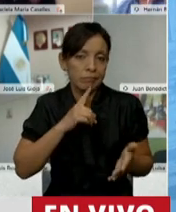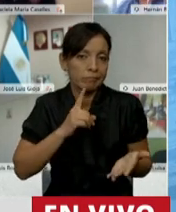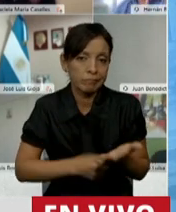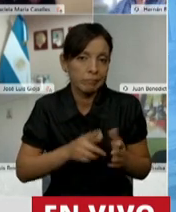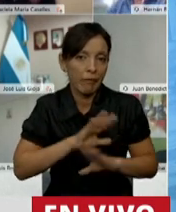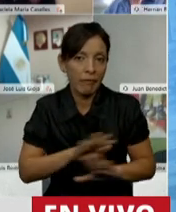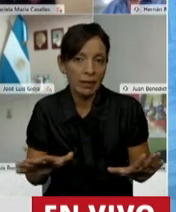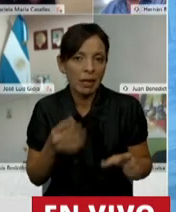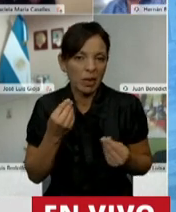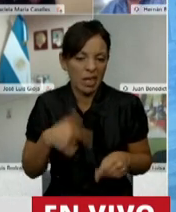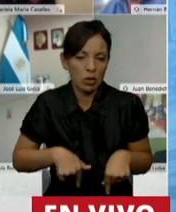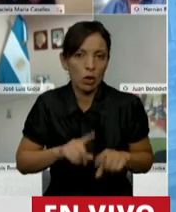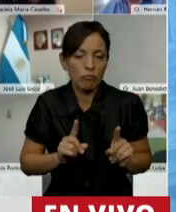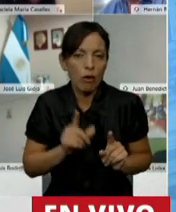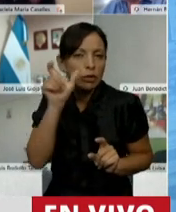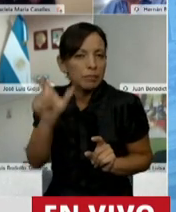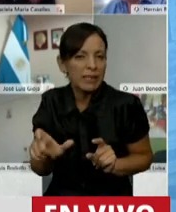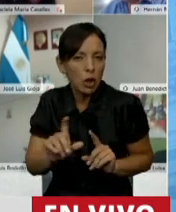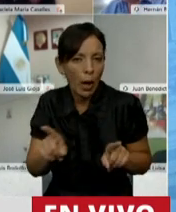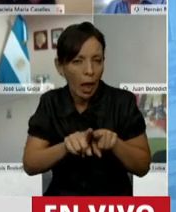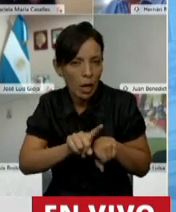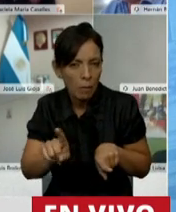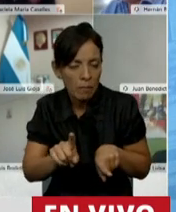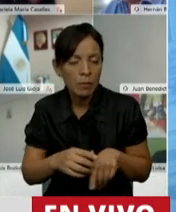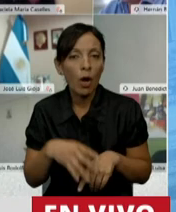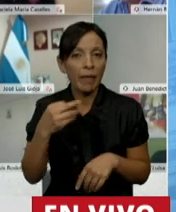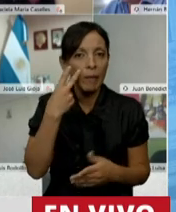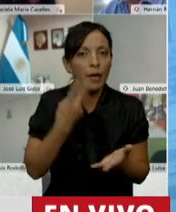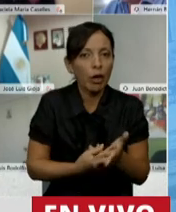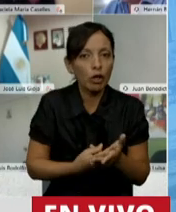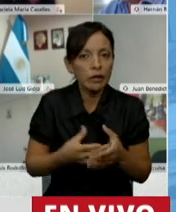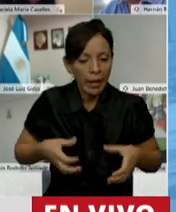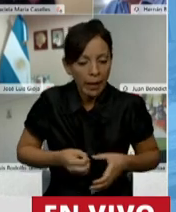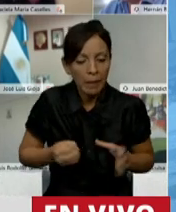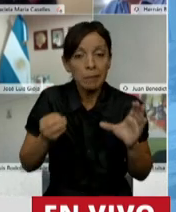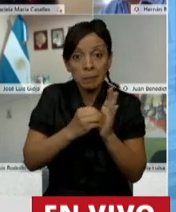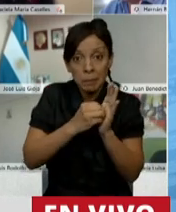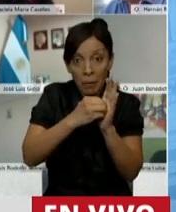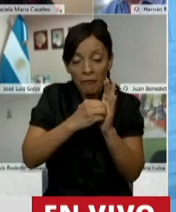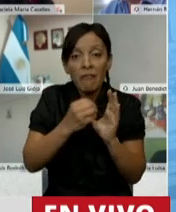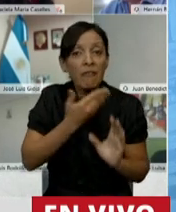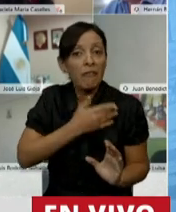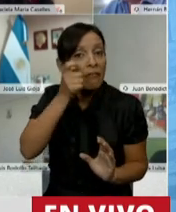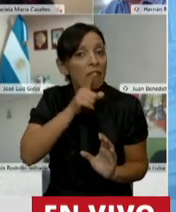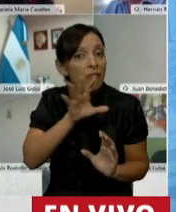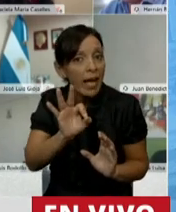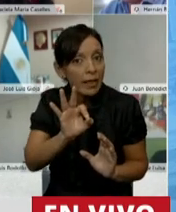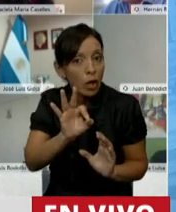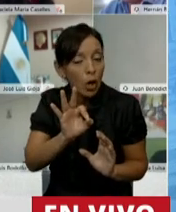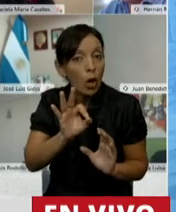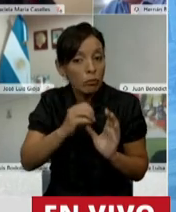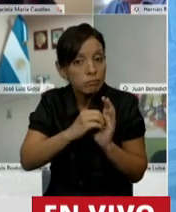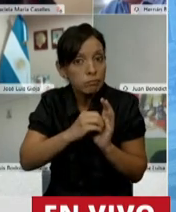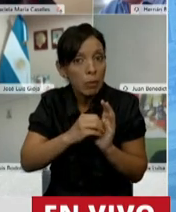embrión sea ya un ser humano, tenemos simultáneamente que reconocer que un feto viable sí lo es. Un